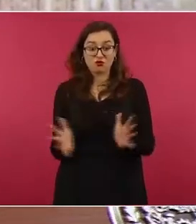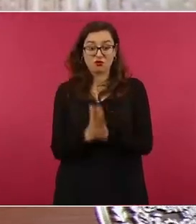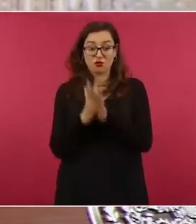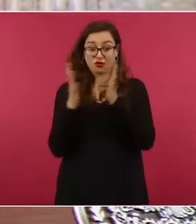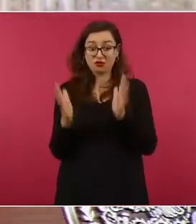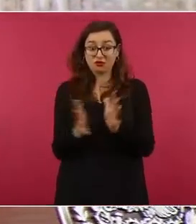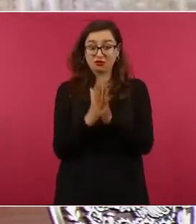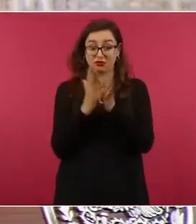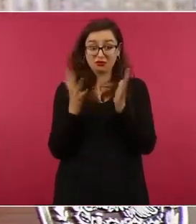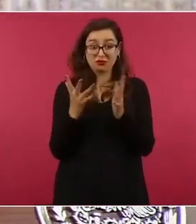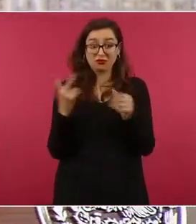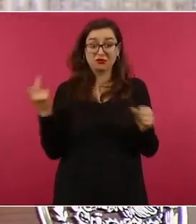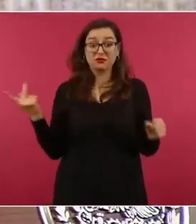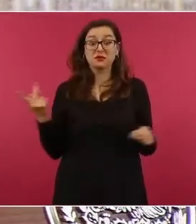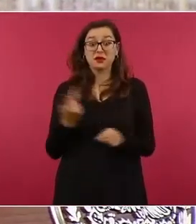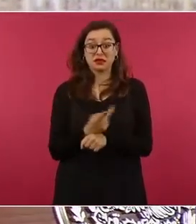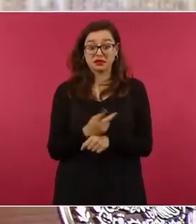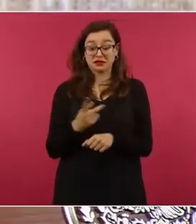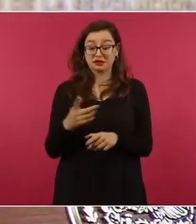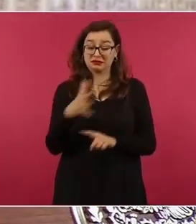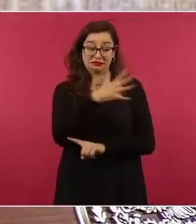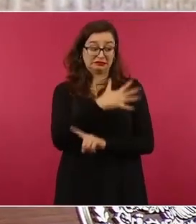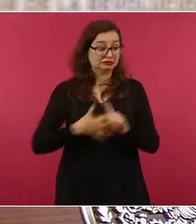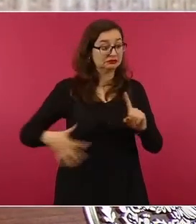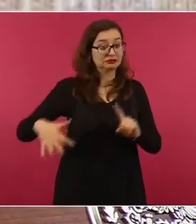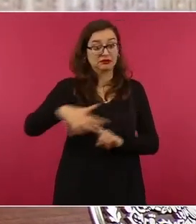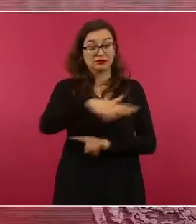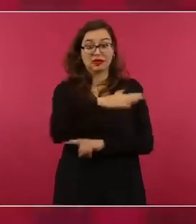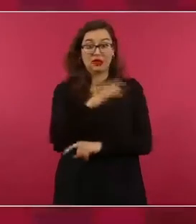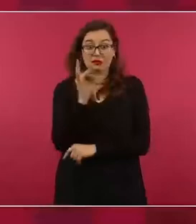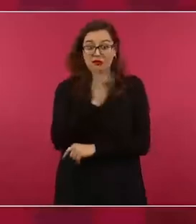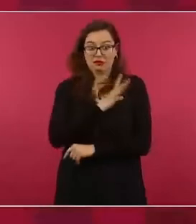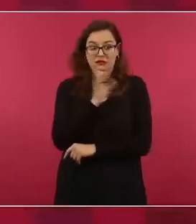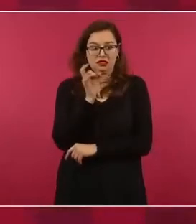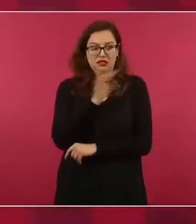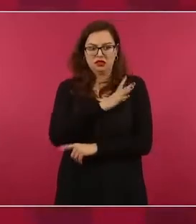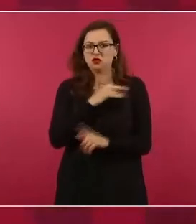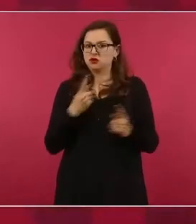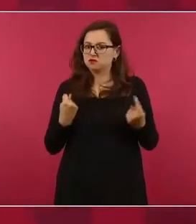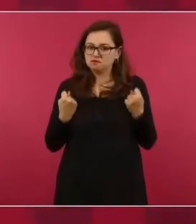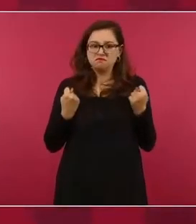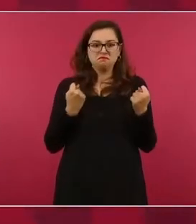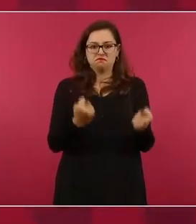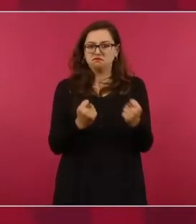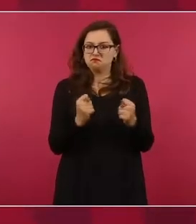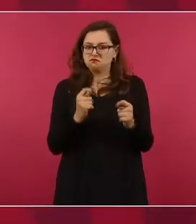de miedo salen a votar